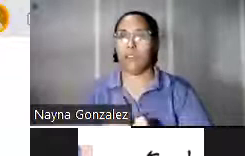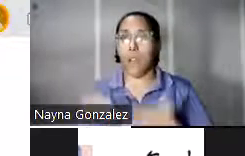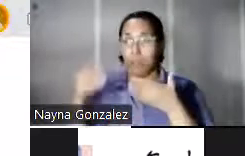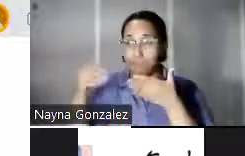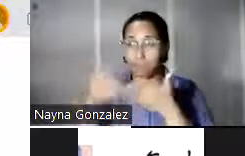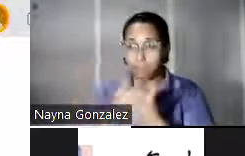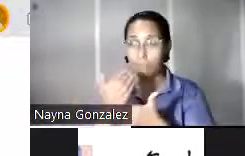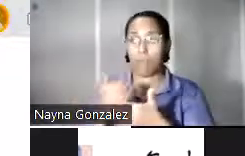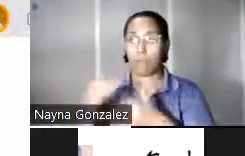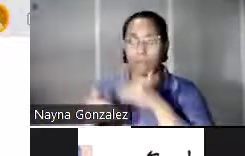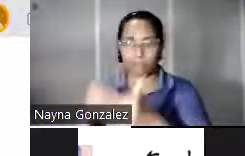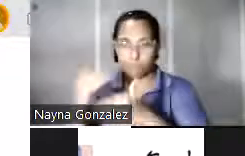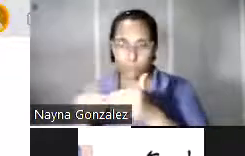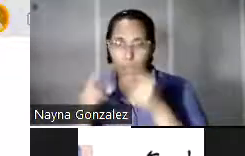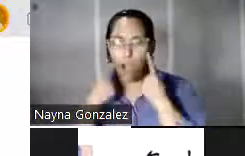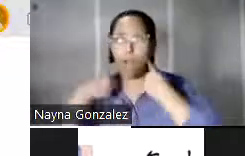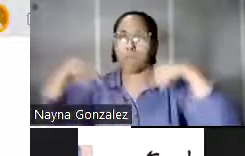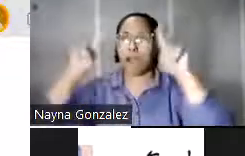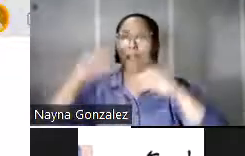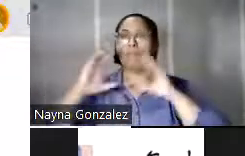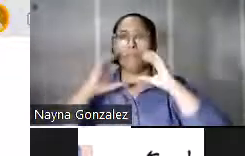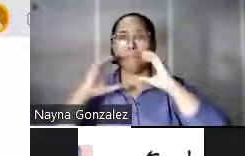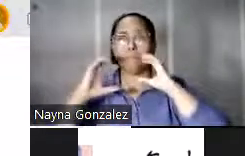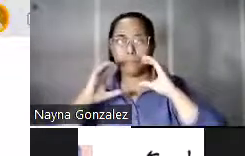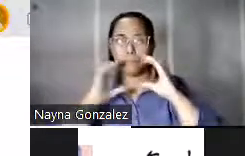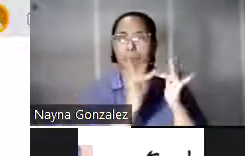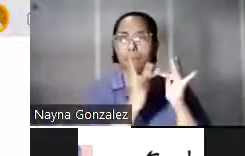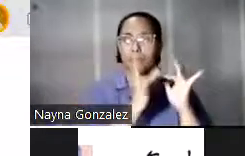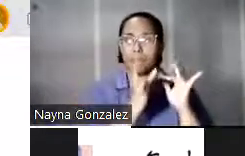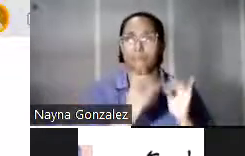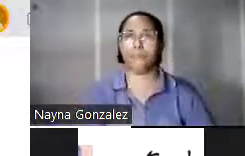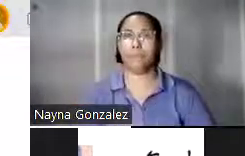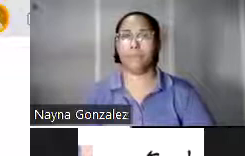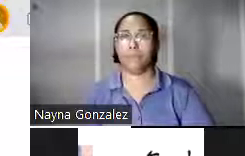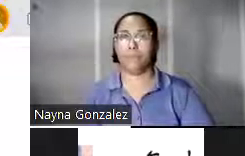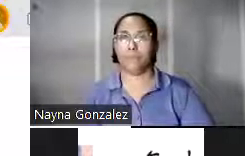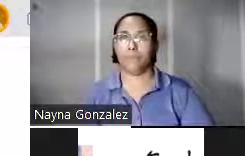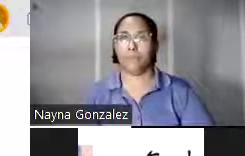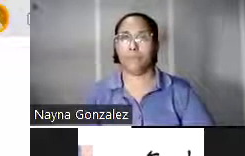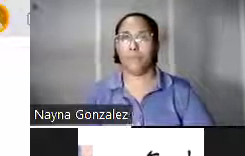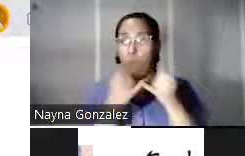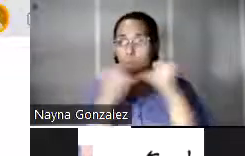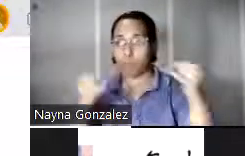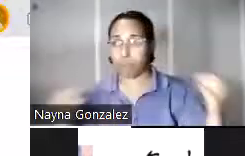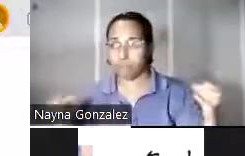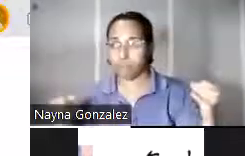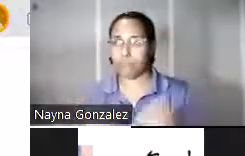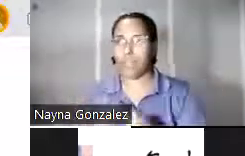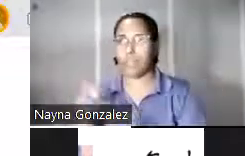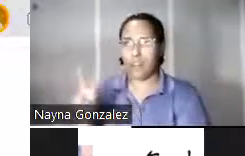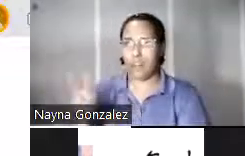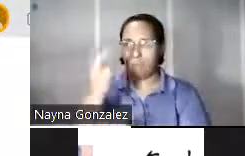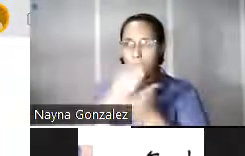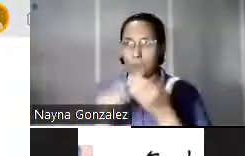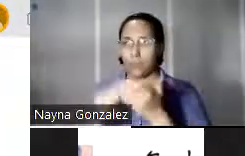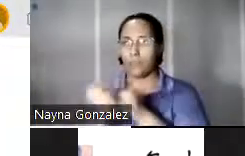llevó al logro de la comunicación inalámbrica. Una ambición que se remonta a la segunda mitad del